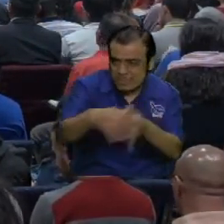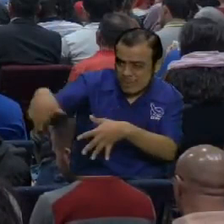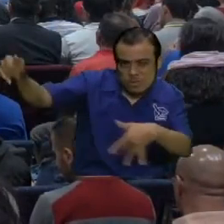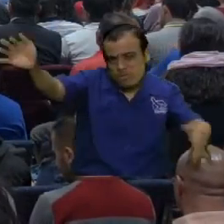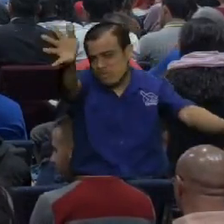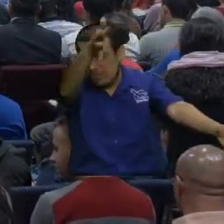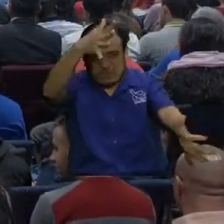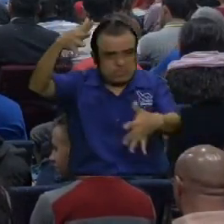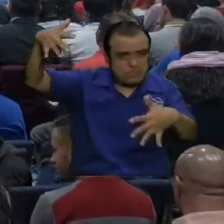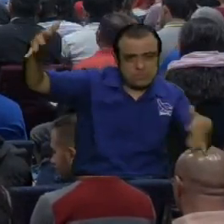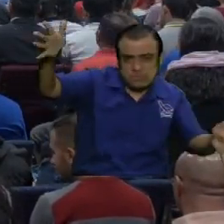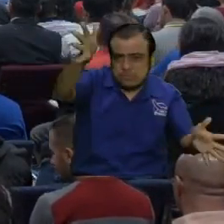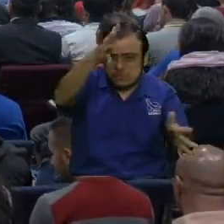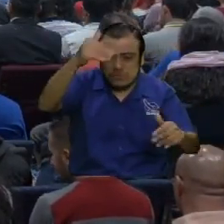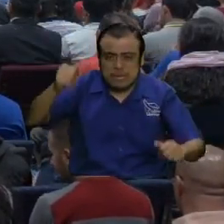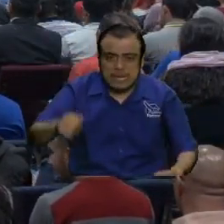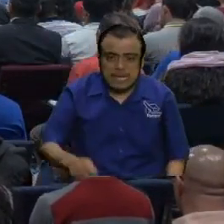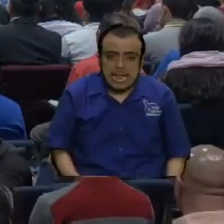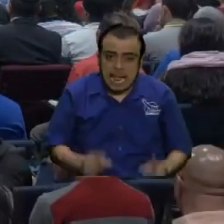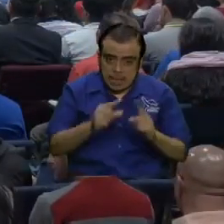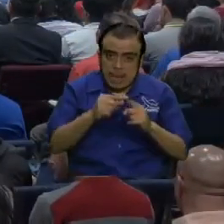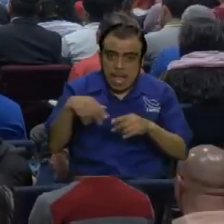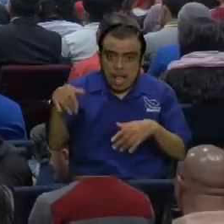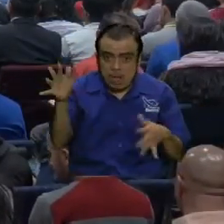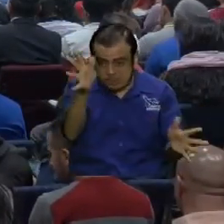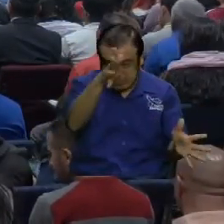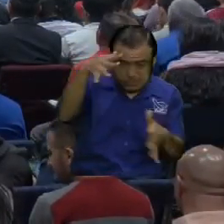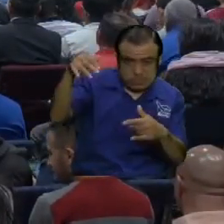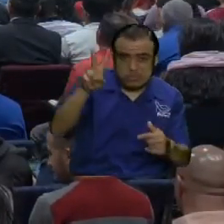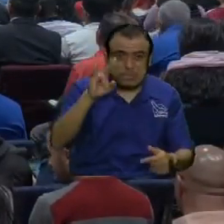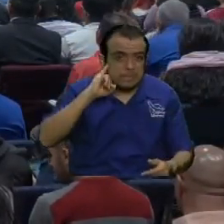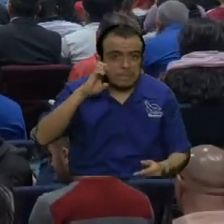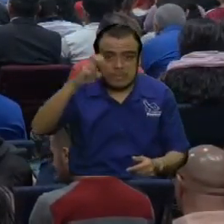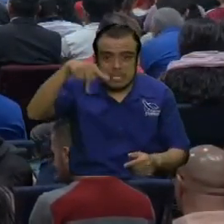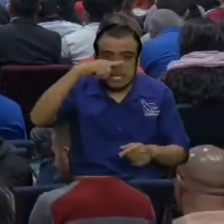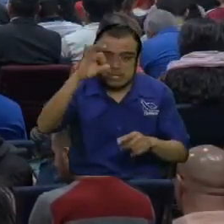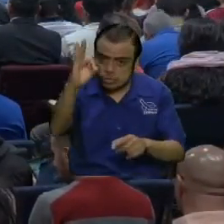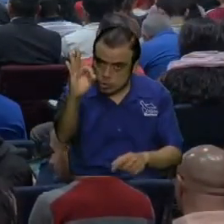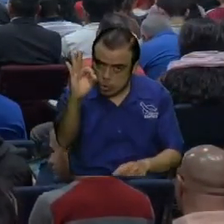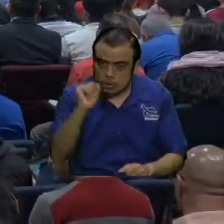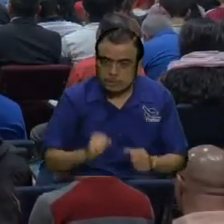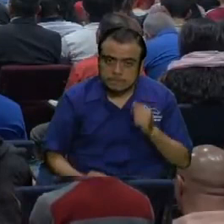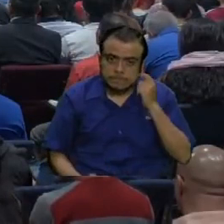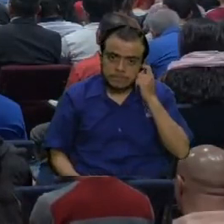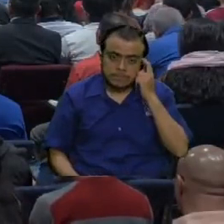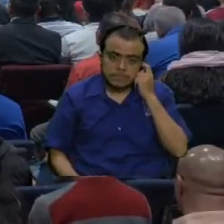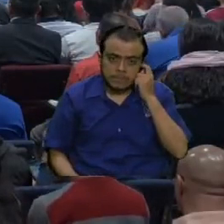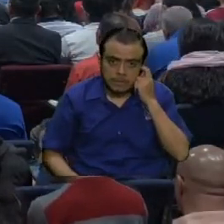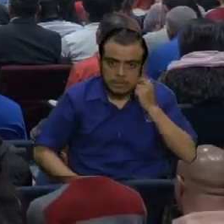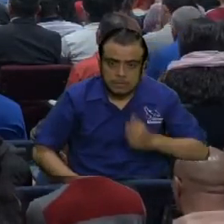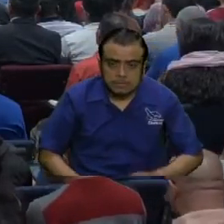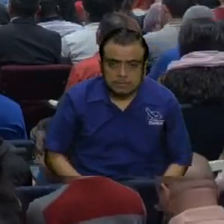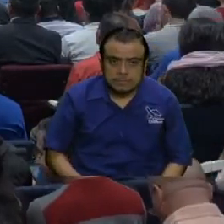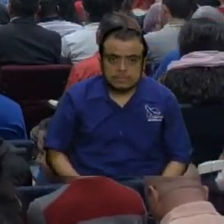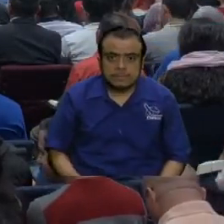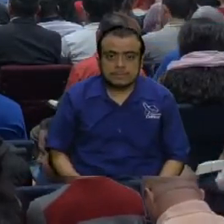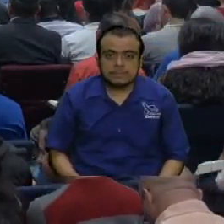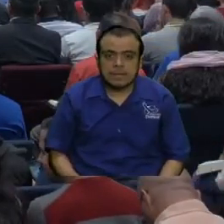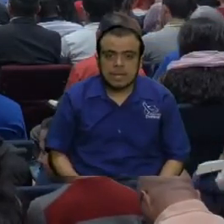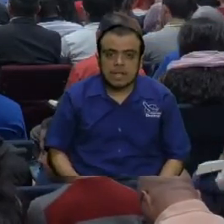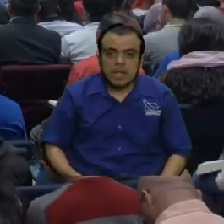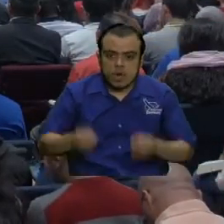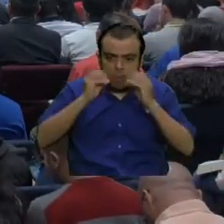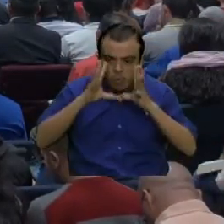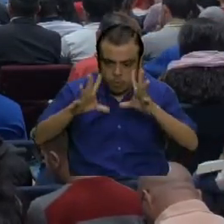vientos. La palabra vientos en el griego es neuma y en el hebreo es ruach.